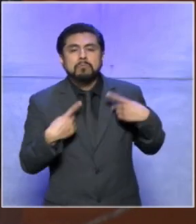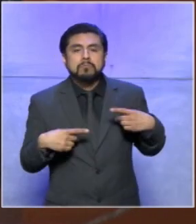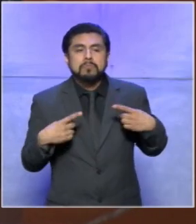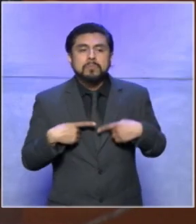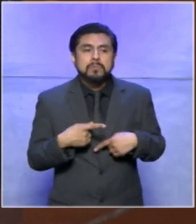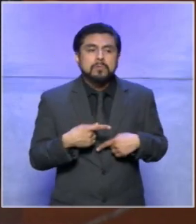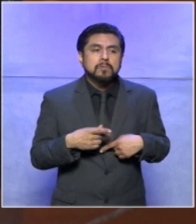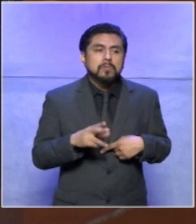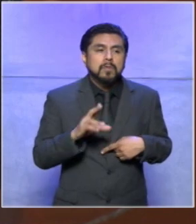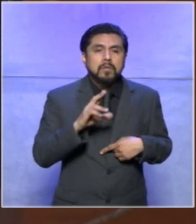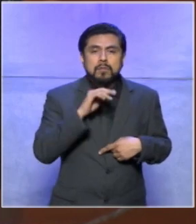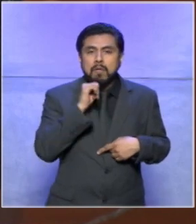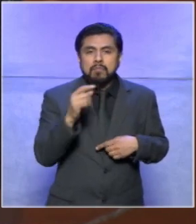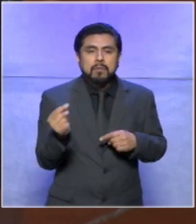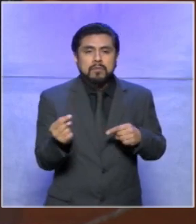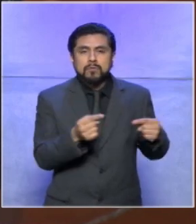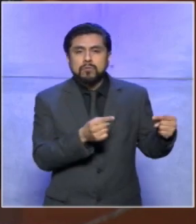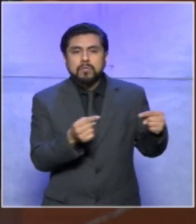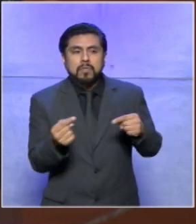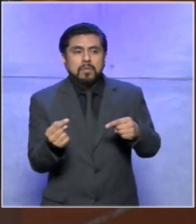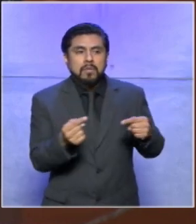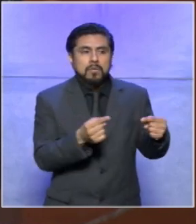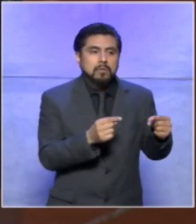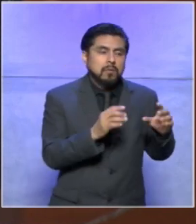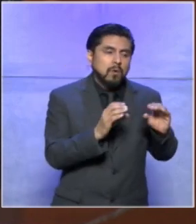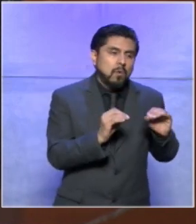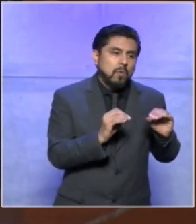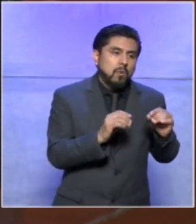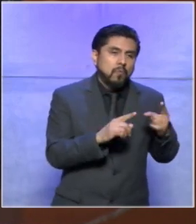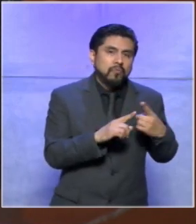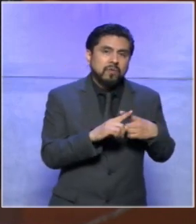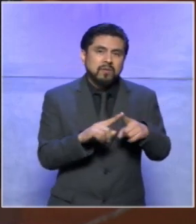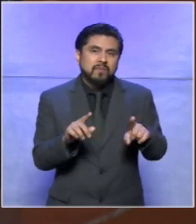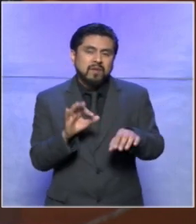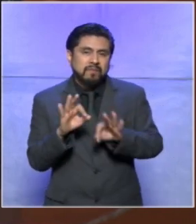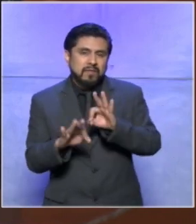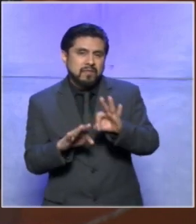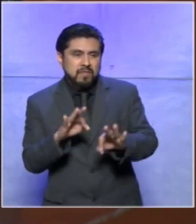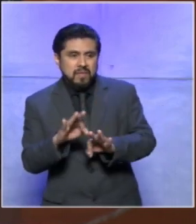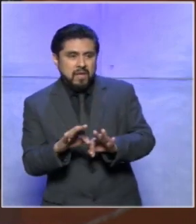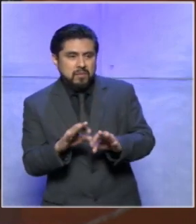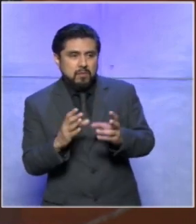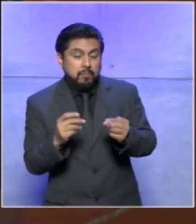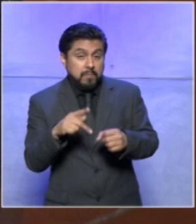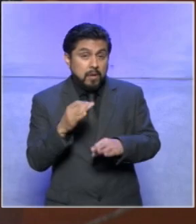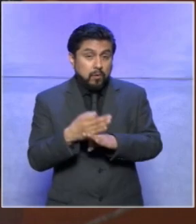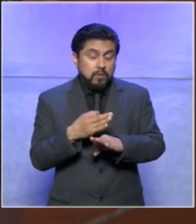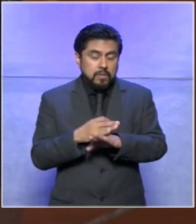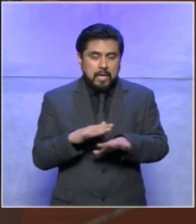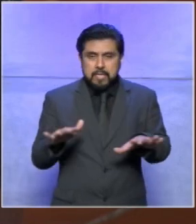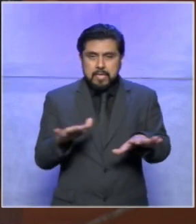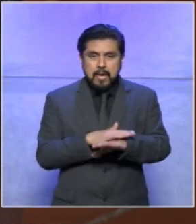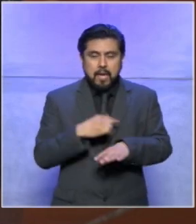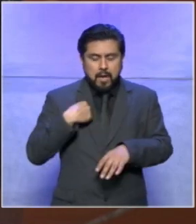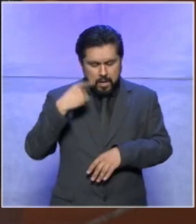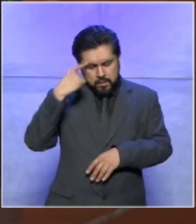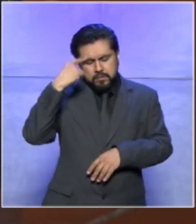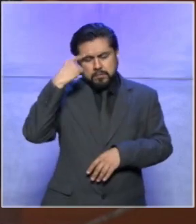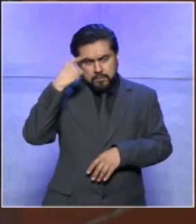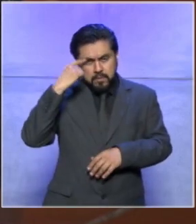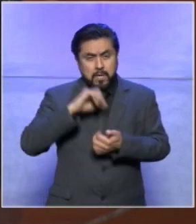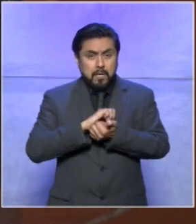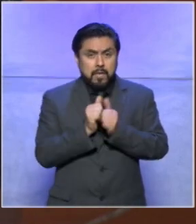no discutían porque las personas no los trataban diferente pero ahora sé que es